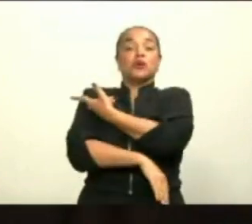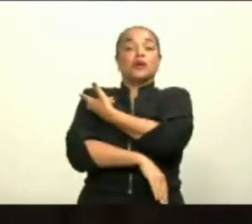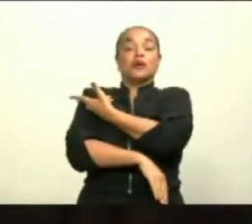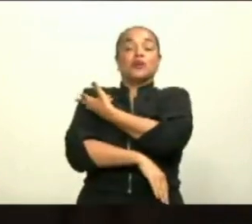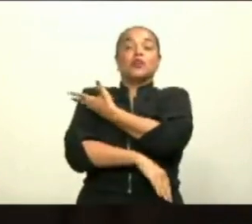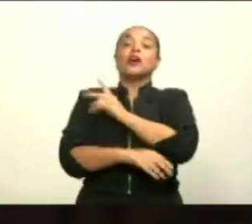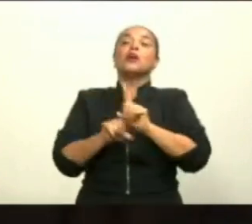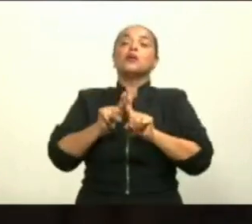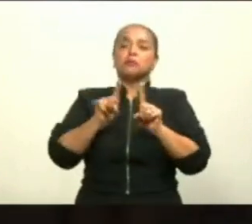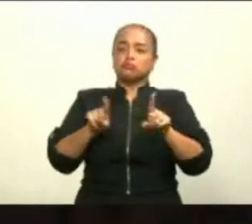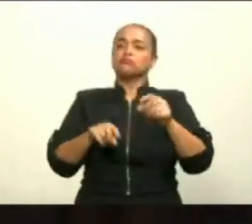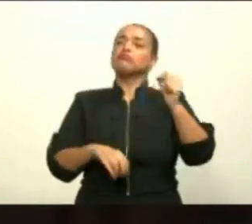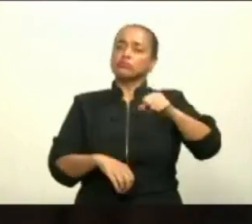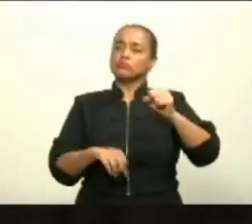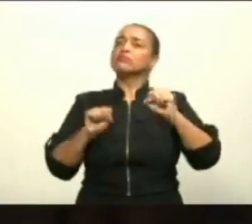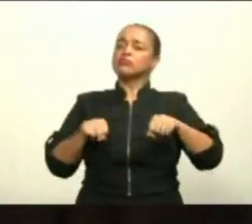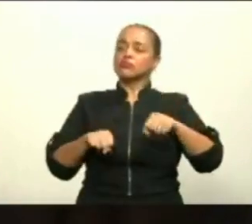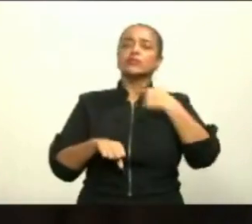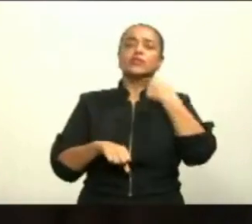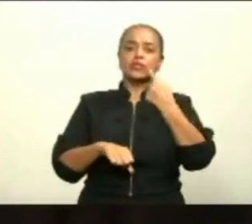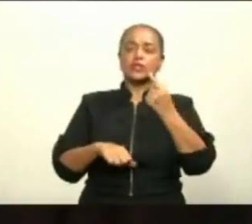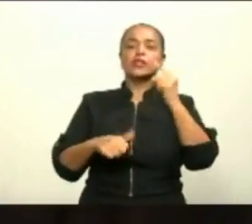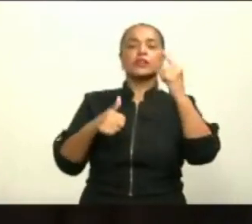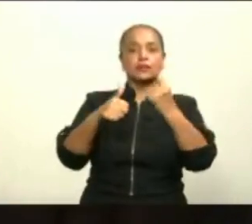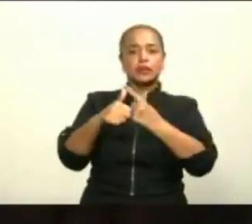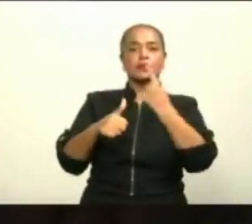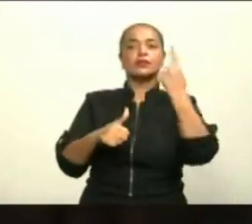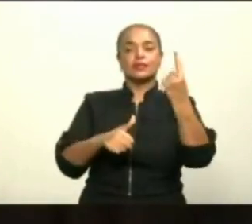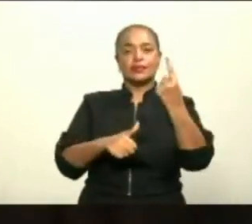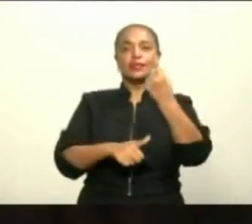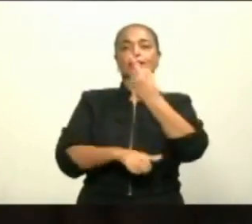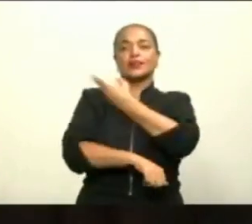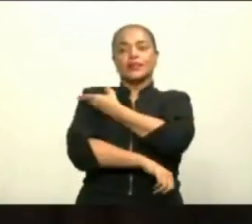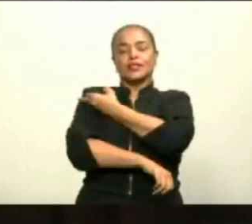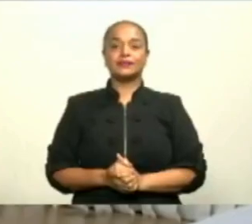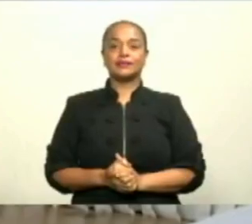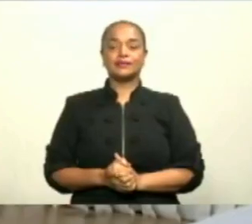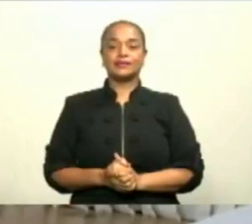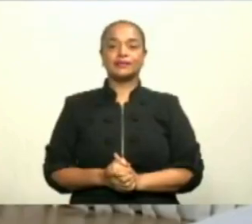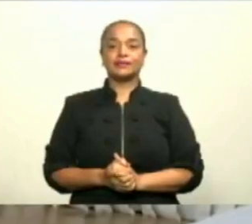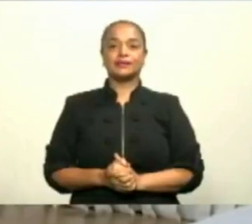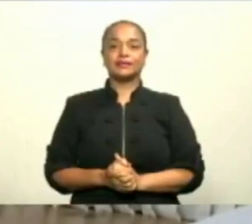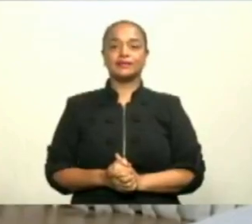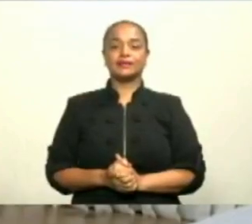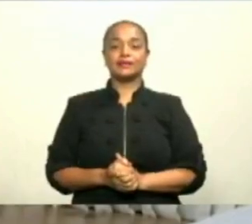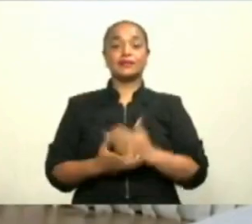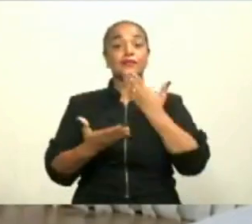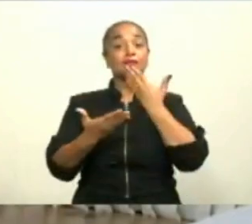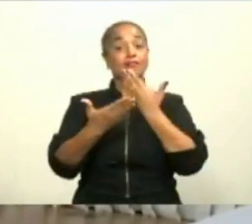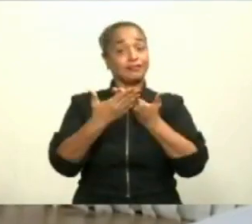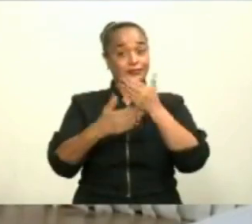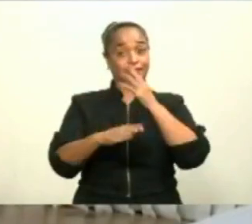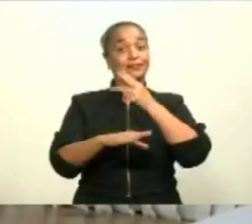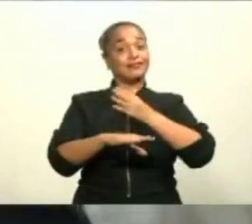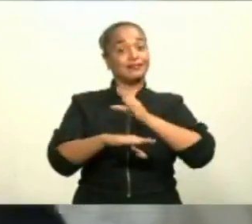pero sí le puedo decir que la primera que va a poner a vacunar es a mi madre. Buenas tardes.